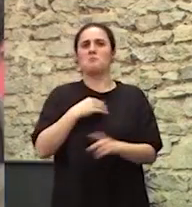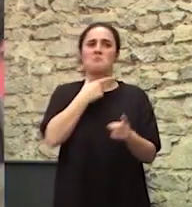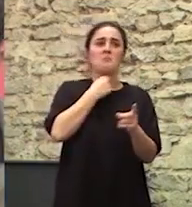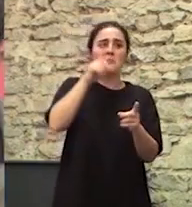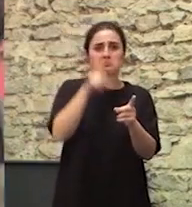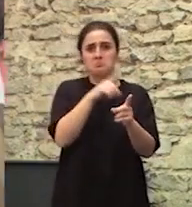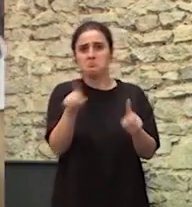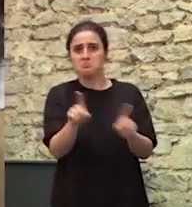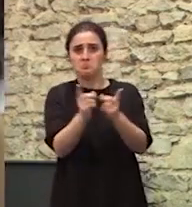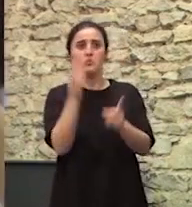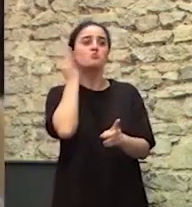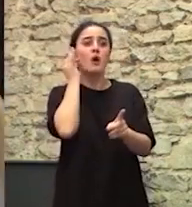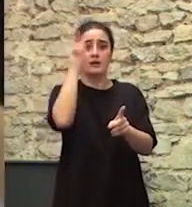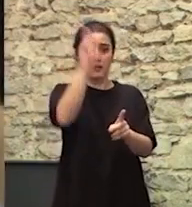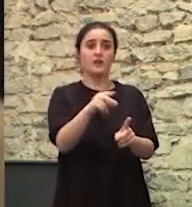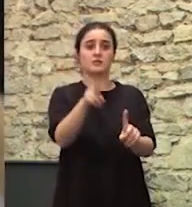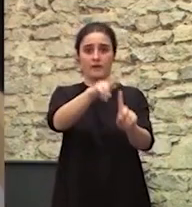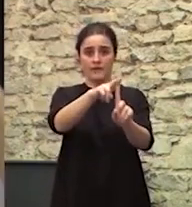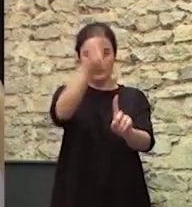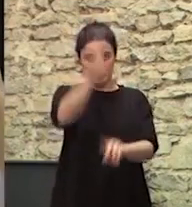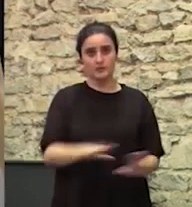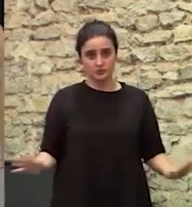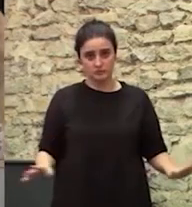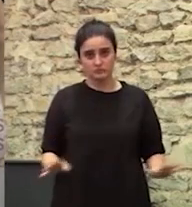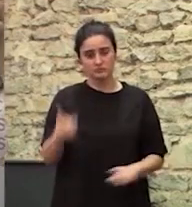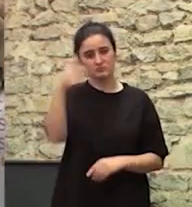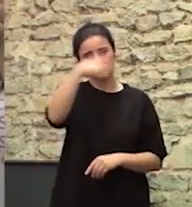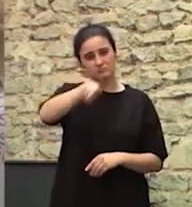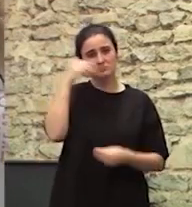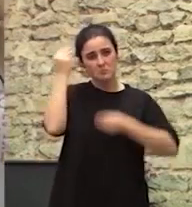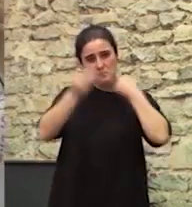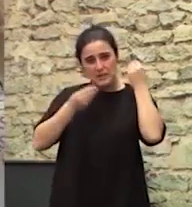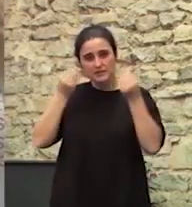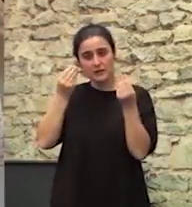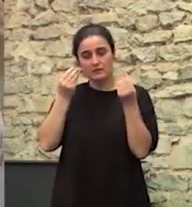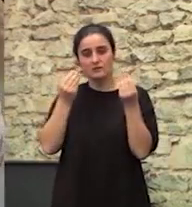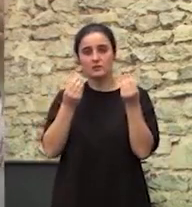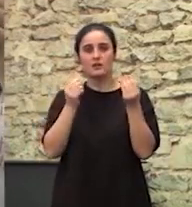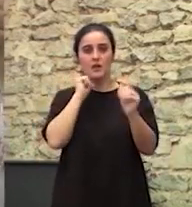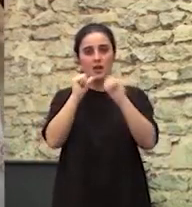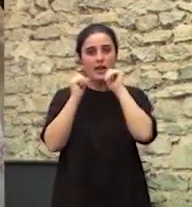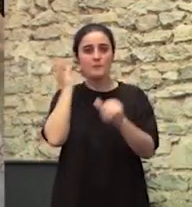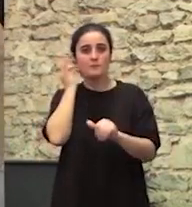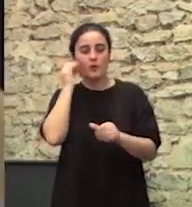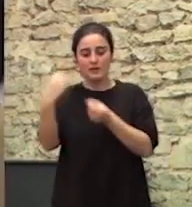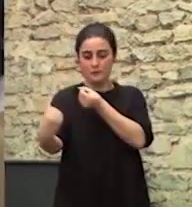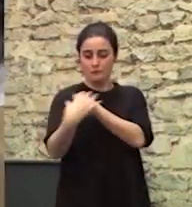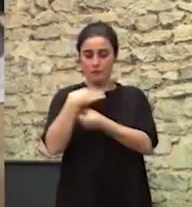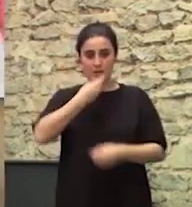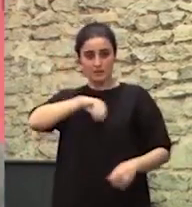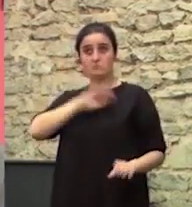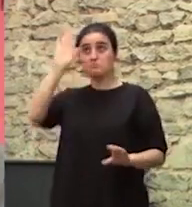más, nos pueden gustar menos Pero son mujeres y están ahí ¿Creéis que ha afectado de alguna manera a alguna mujer gitana en España?